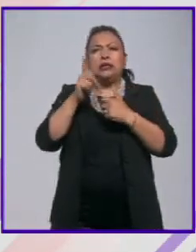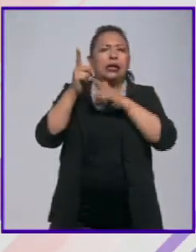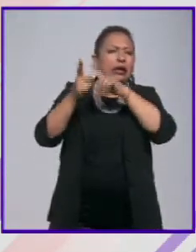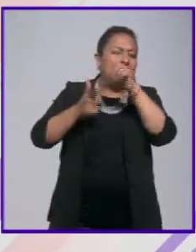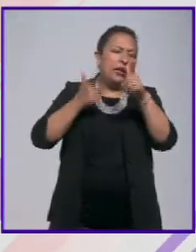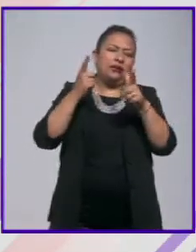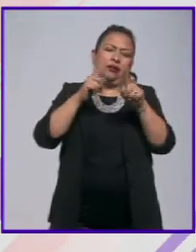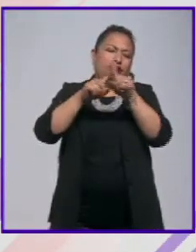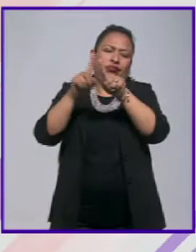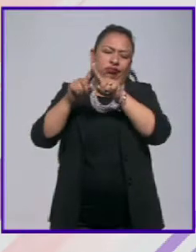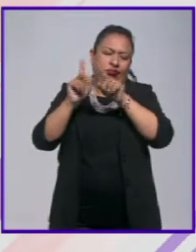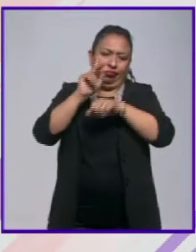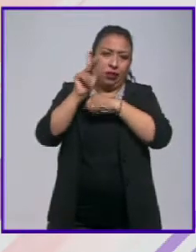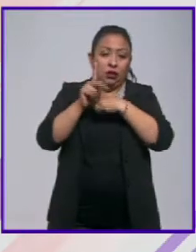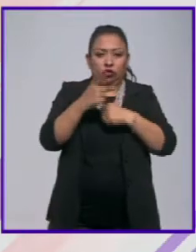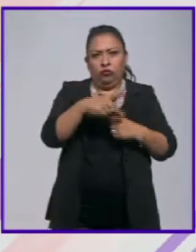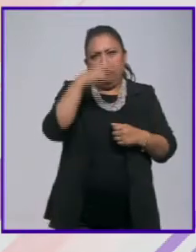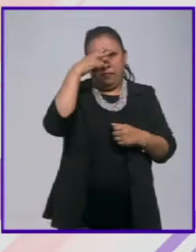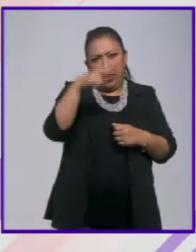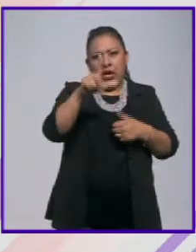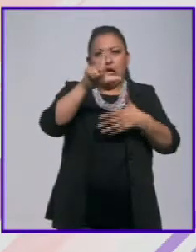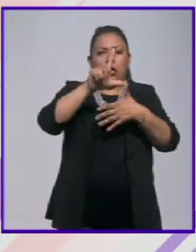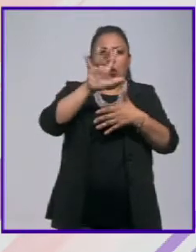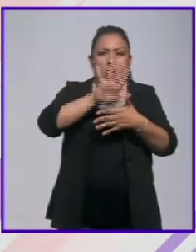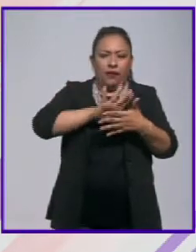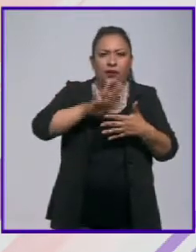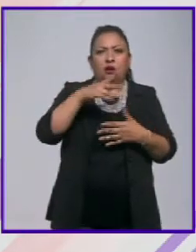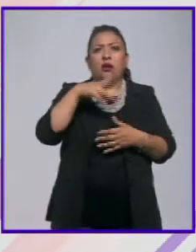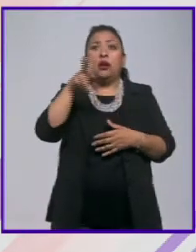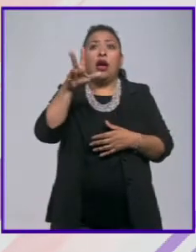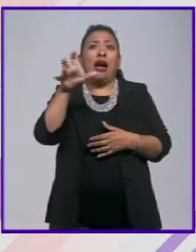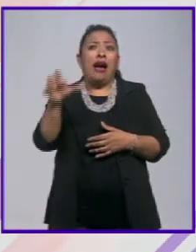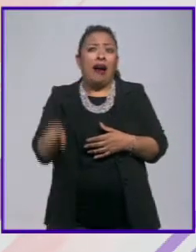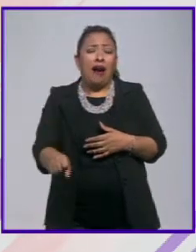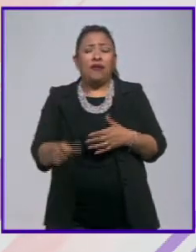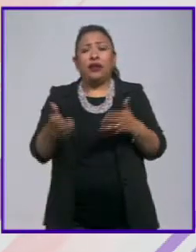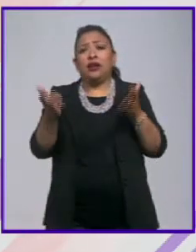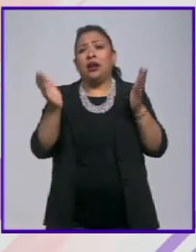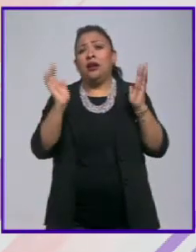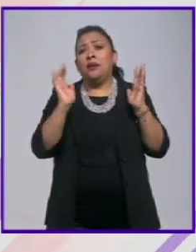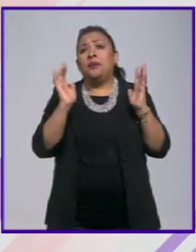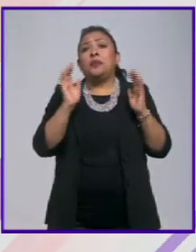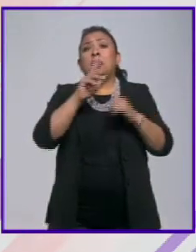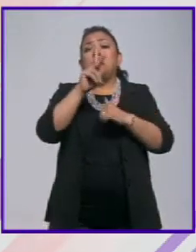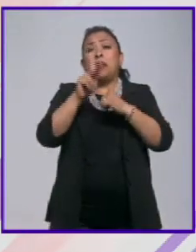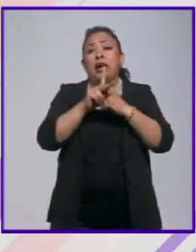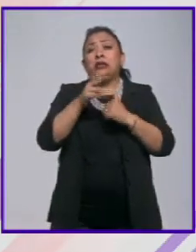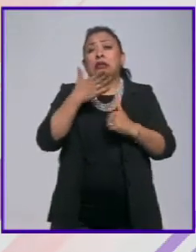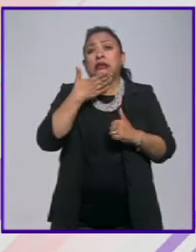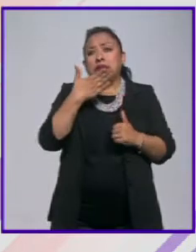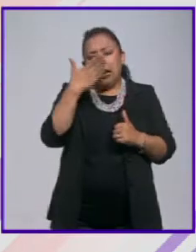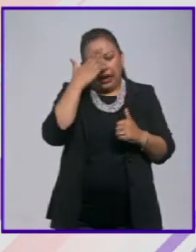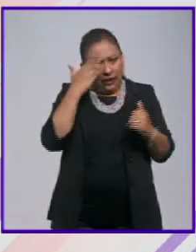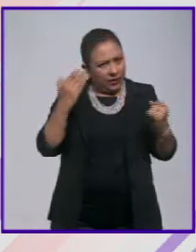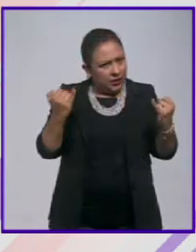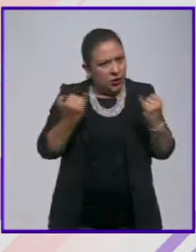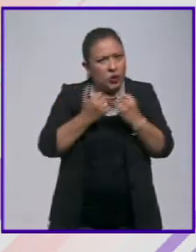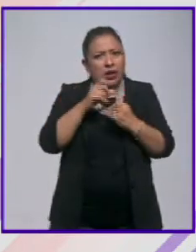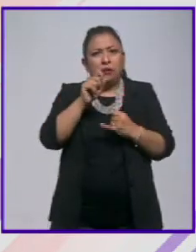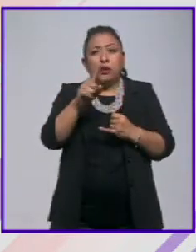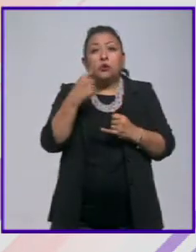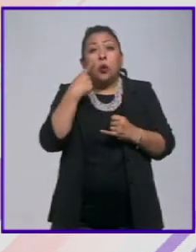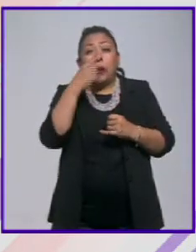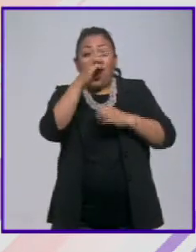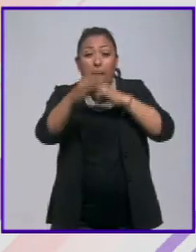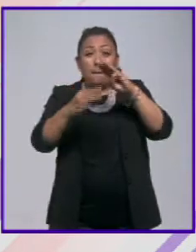fin ¿no? lo de México y América Latina la realidad de África ¿no? la realidad de los países árabes también entonces yo